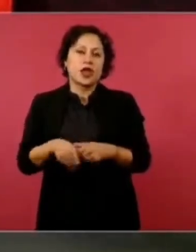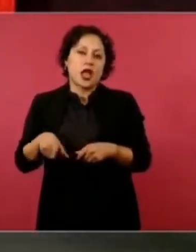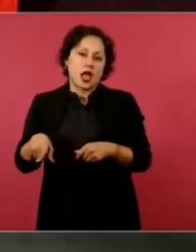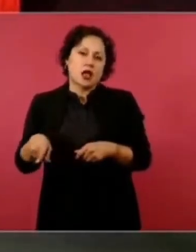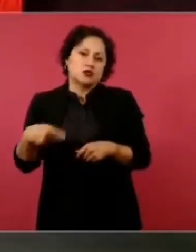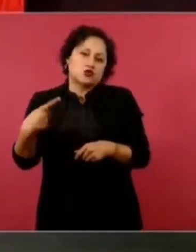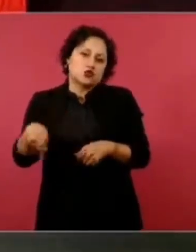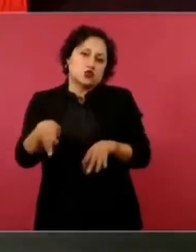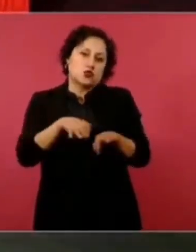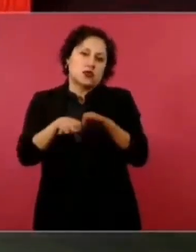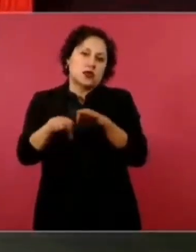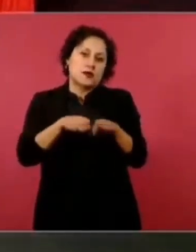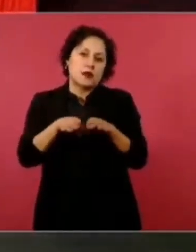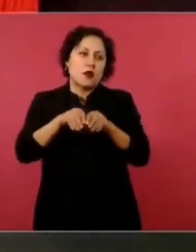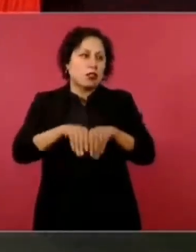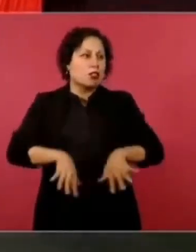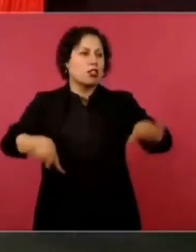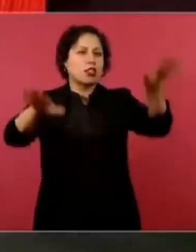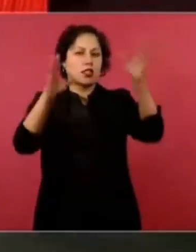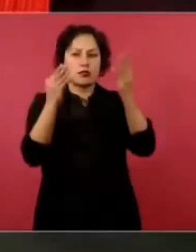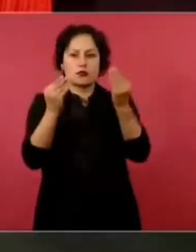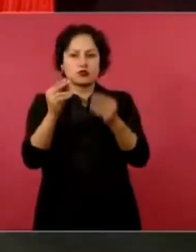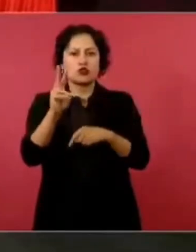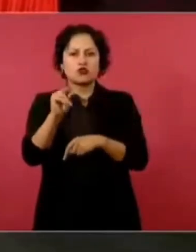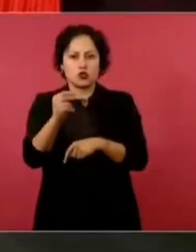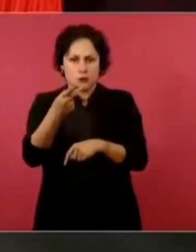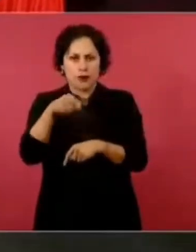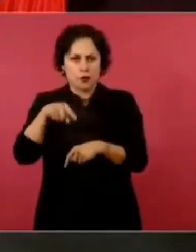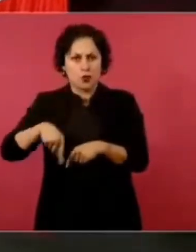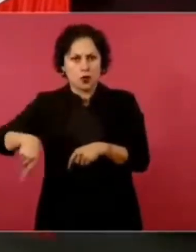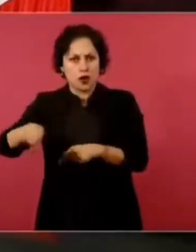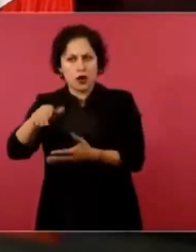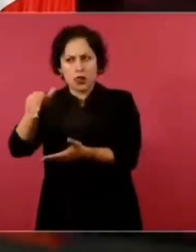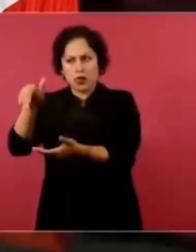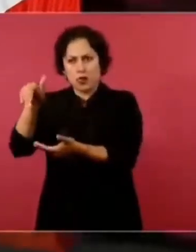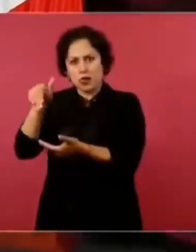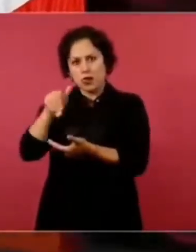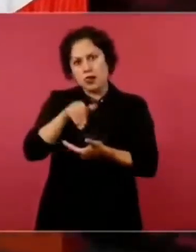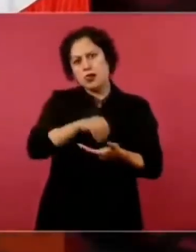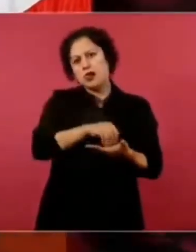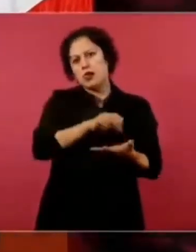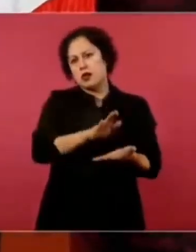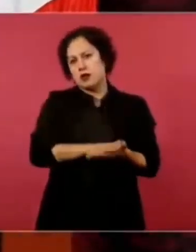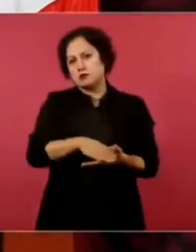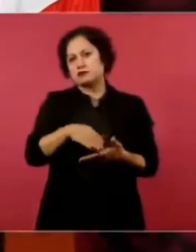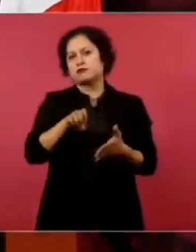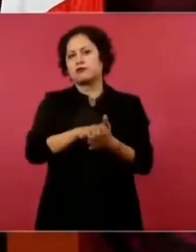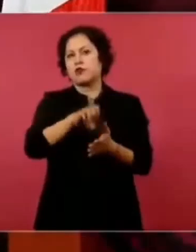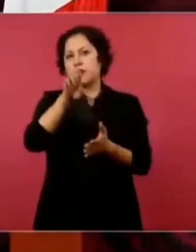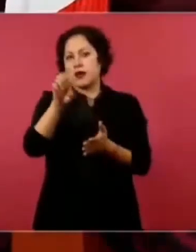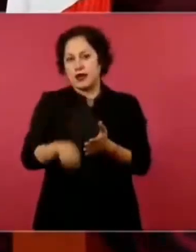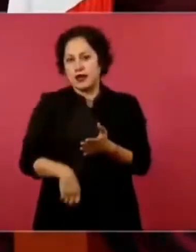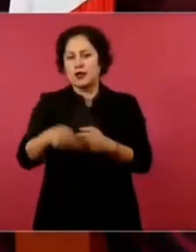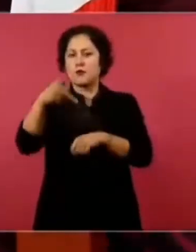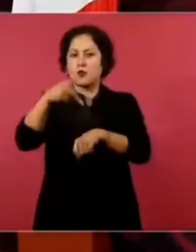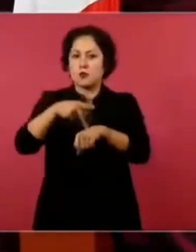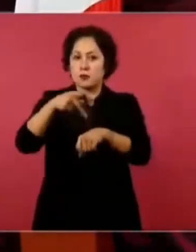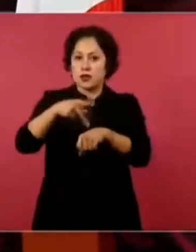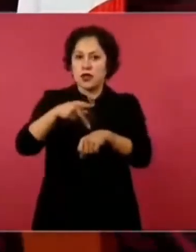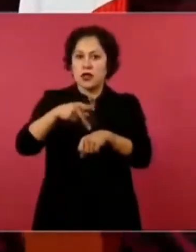han aportado bastante, por ejemplo, en rescate de piezas arqueológicas robadas